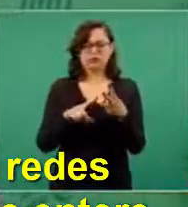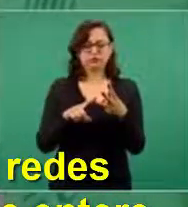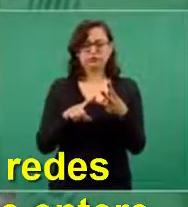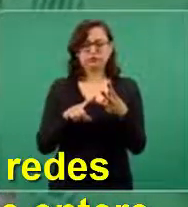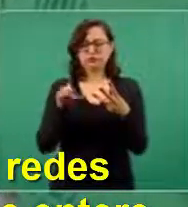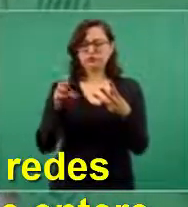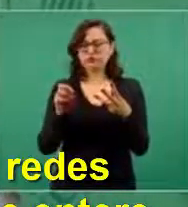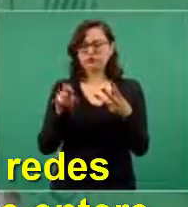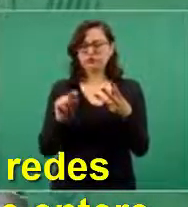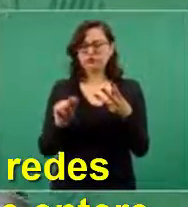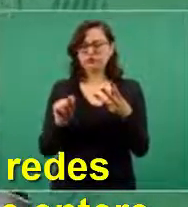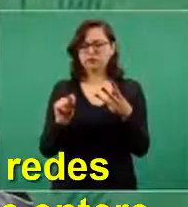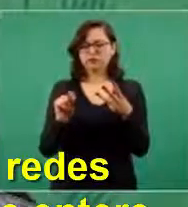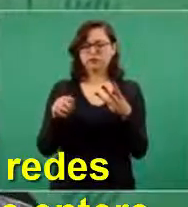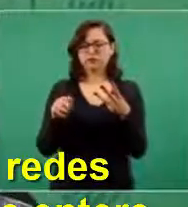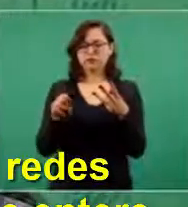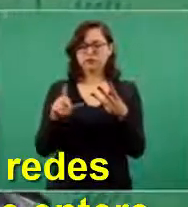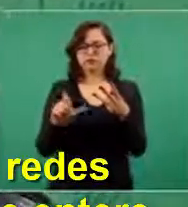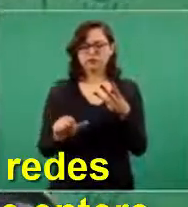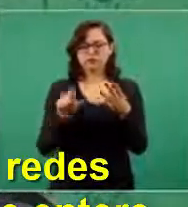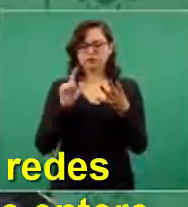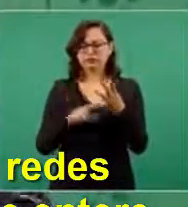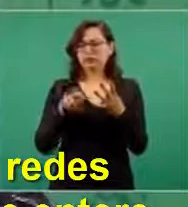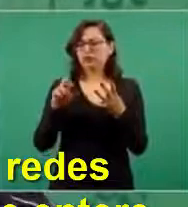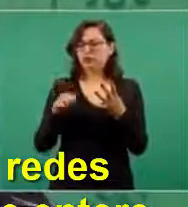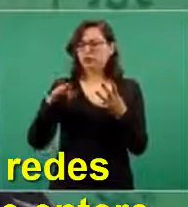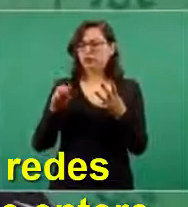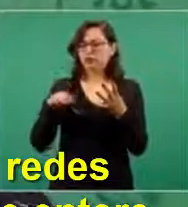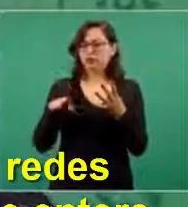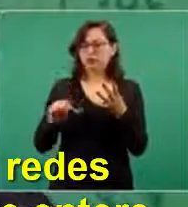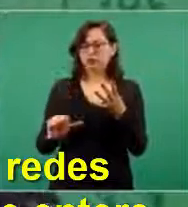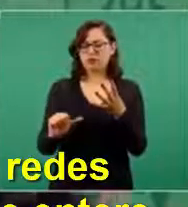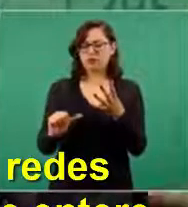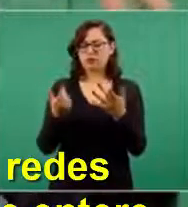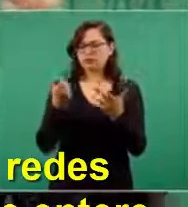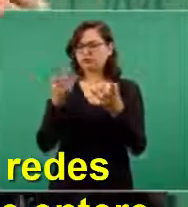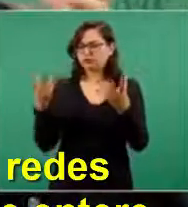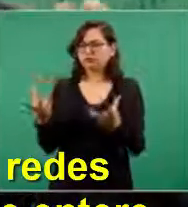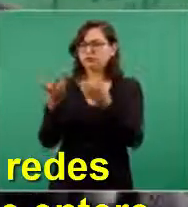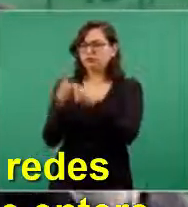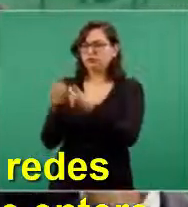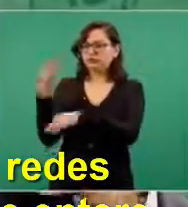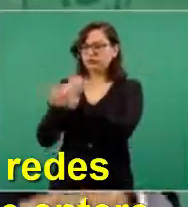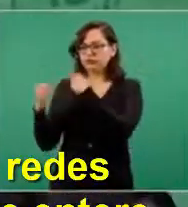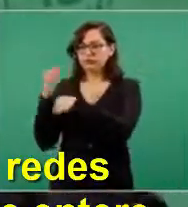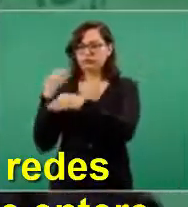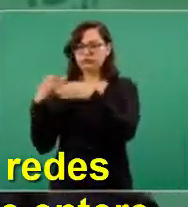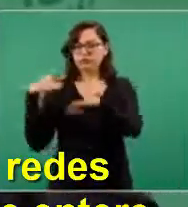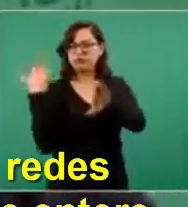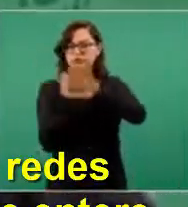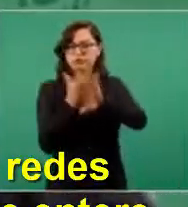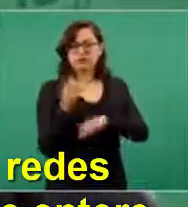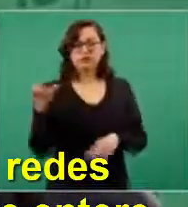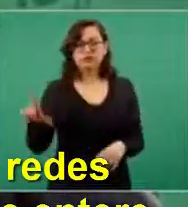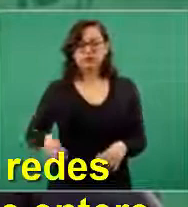Lore de Mola, el Reforma, el Reforma, todos, porque